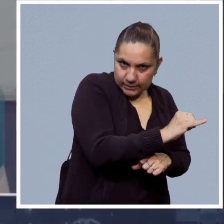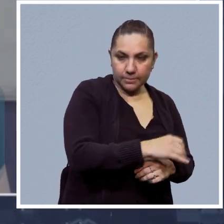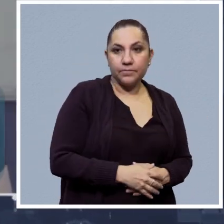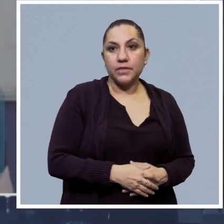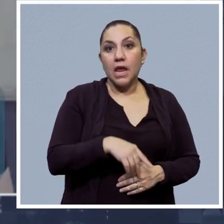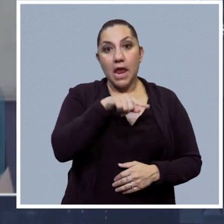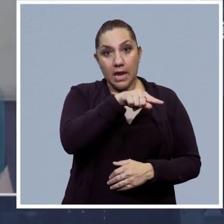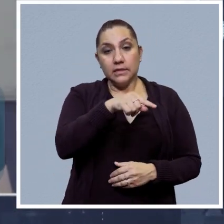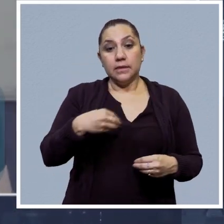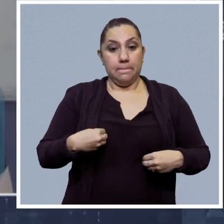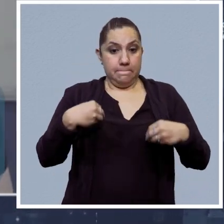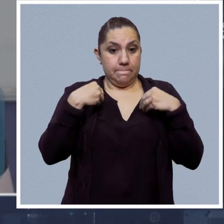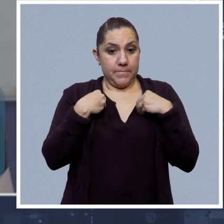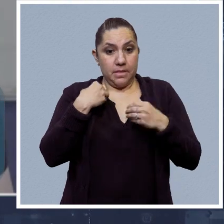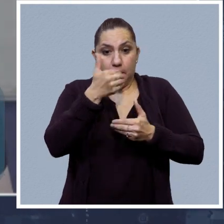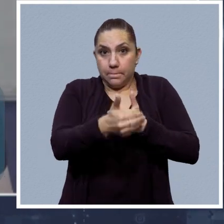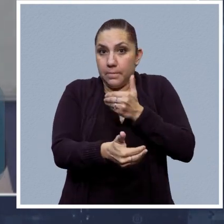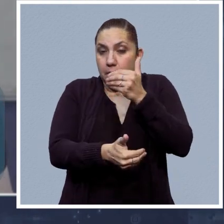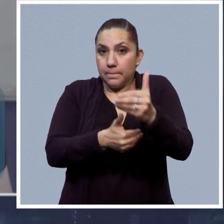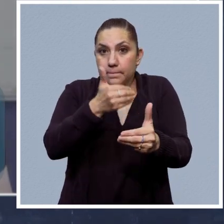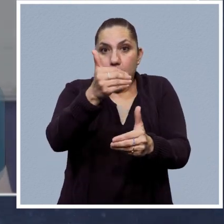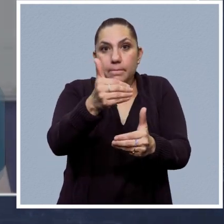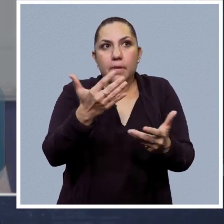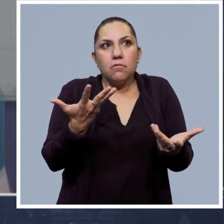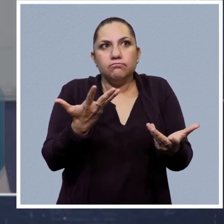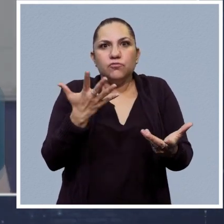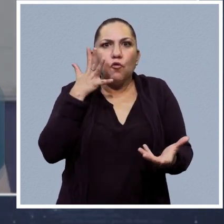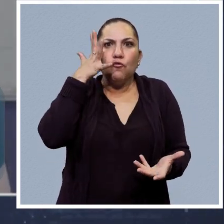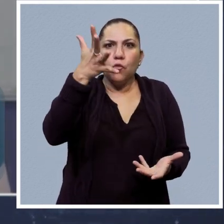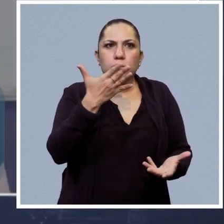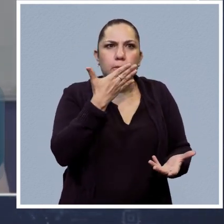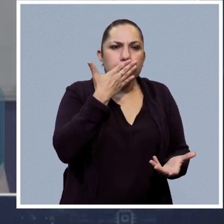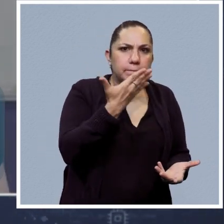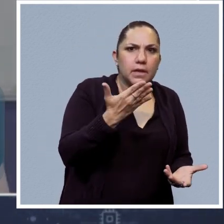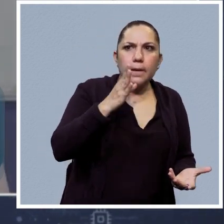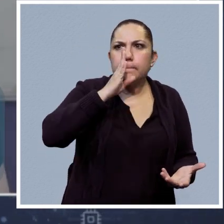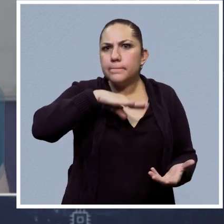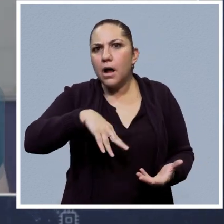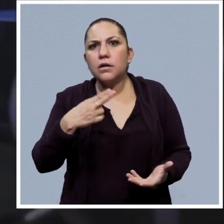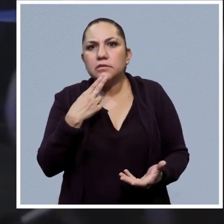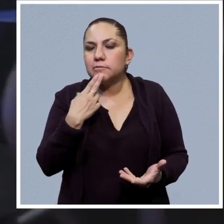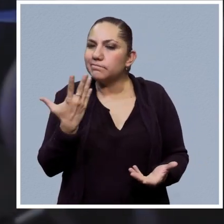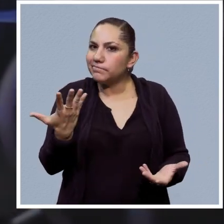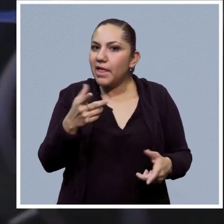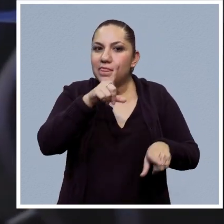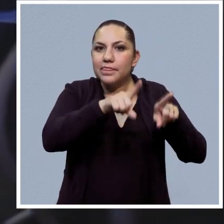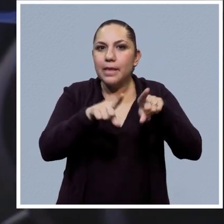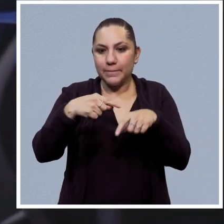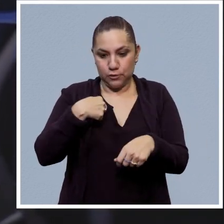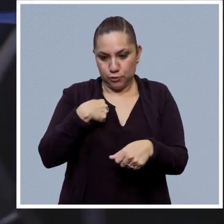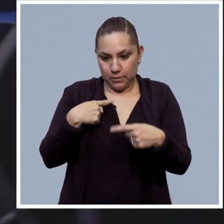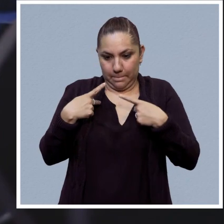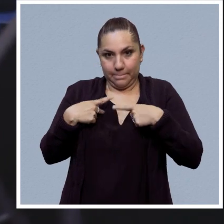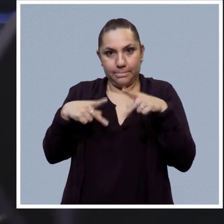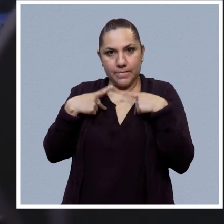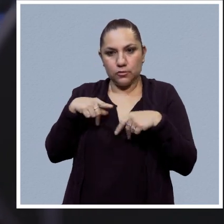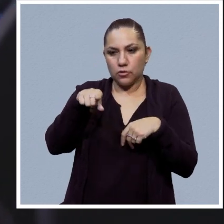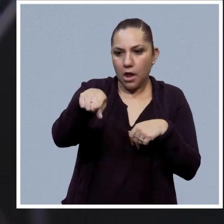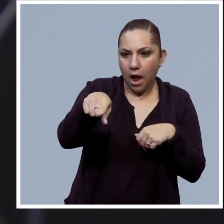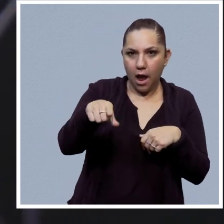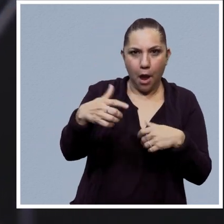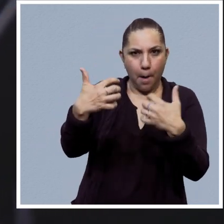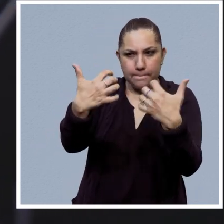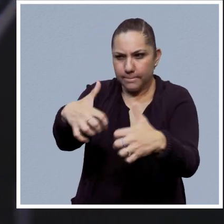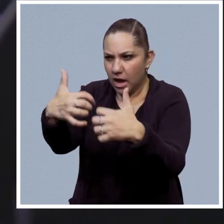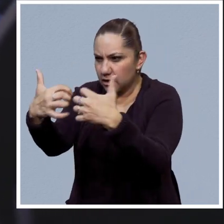que va a tener en nuestra vida cotidiana va a depender más de cómo interactuemos con las máquinas, no